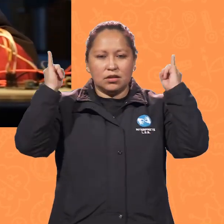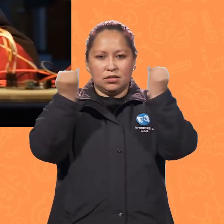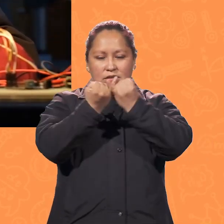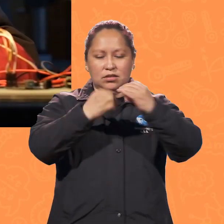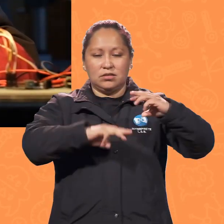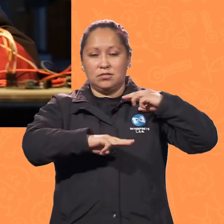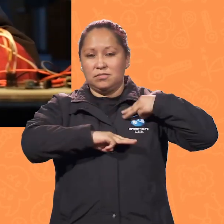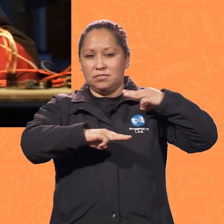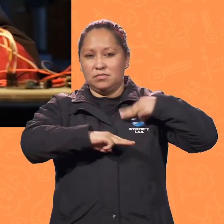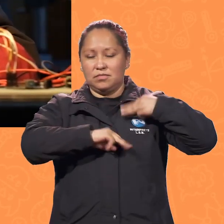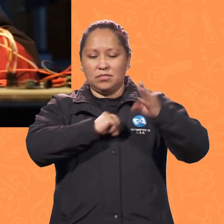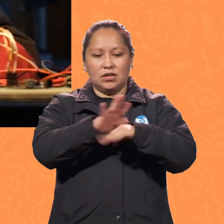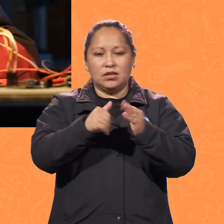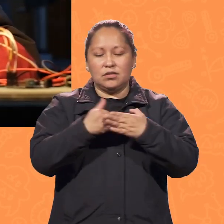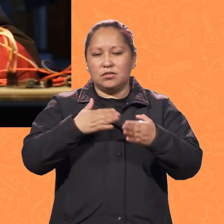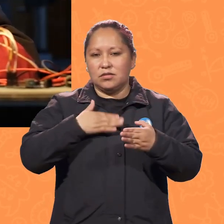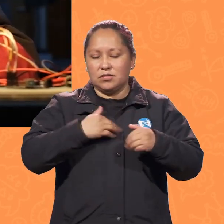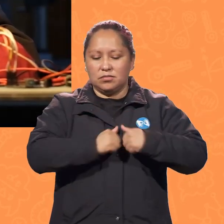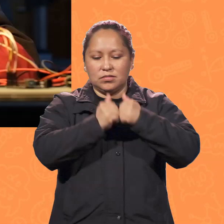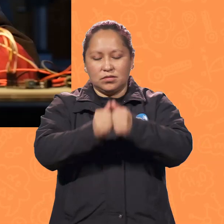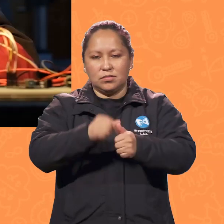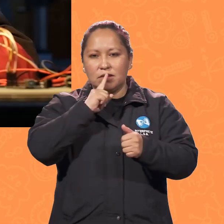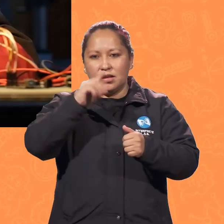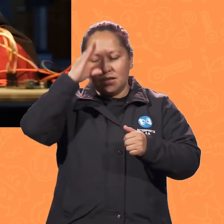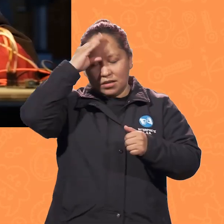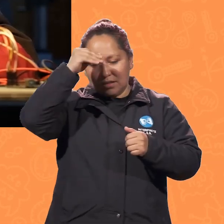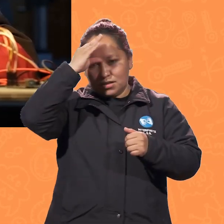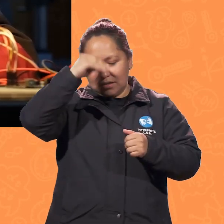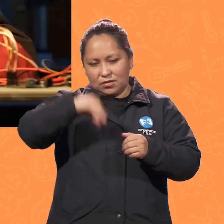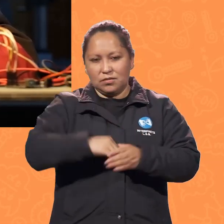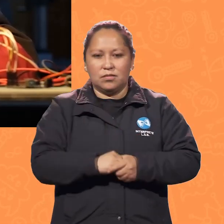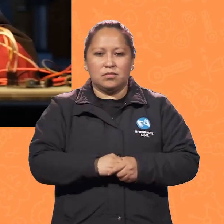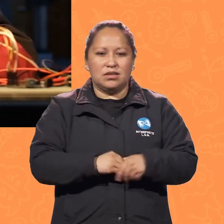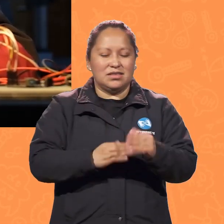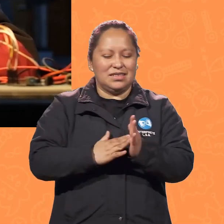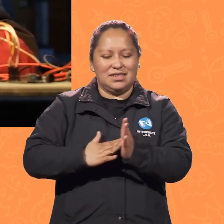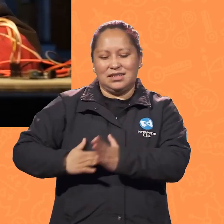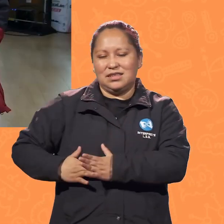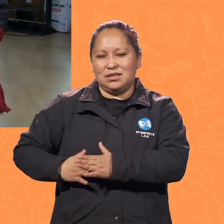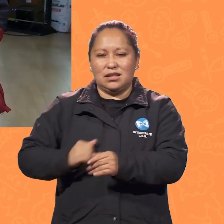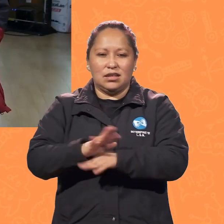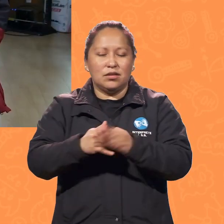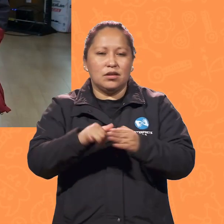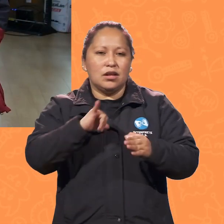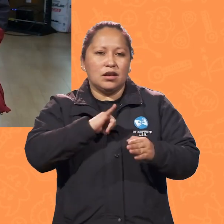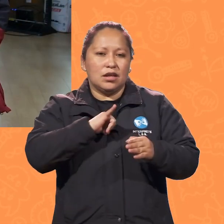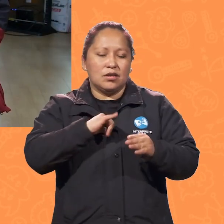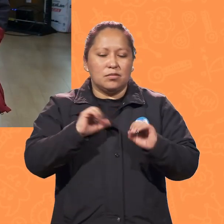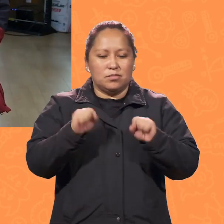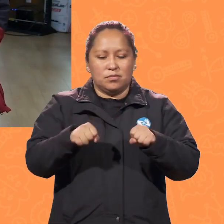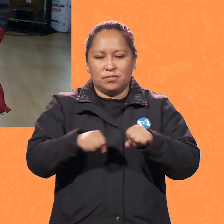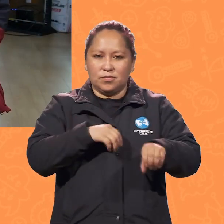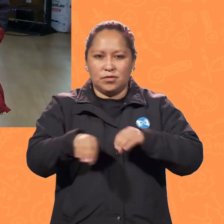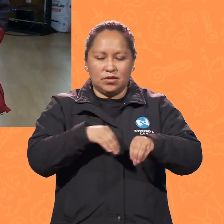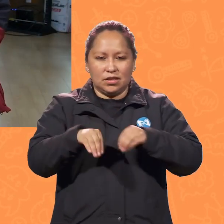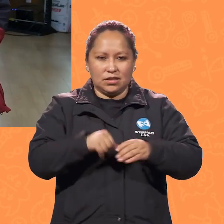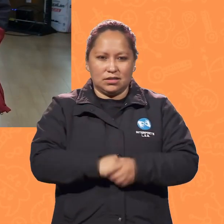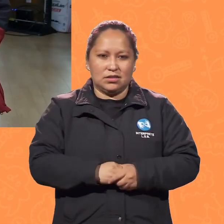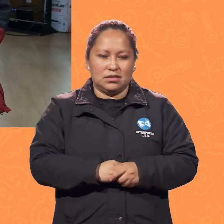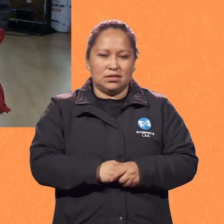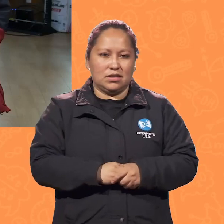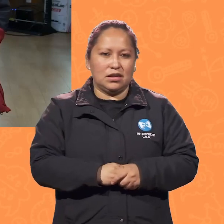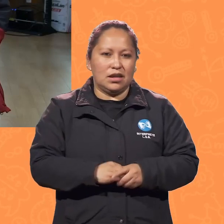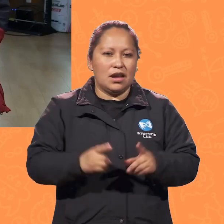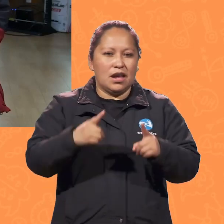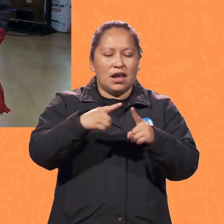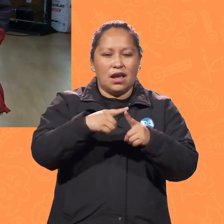y todos mis compañeros eran hombres, así que han empezado a menospreciar lo que yo podía hacer, lo que yo decía, hasta que